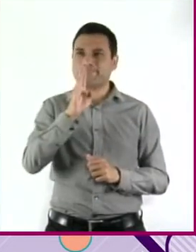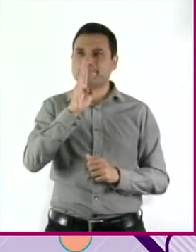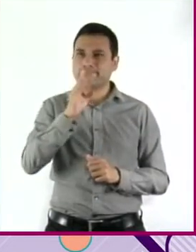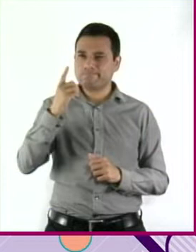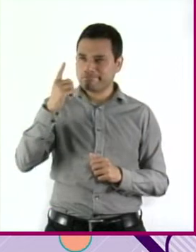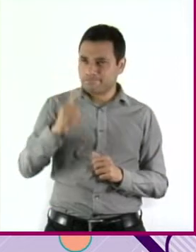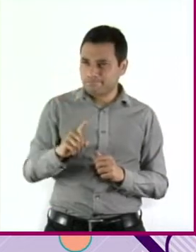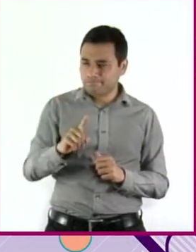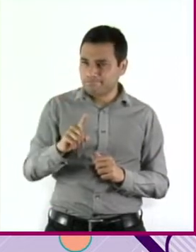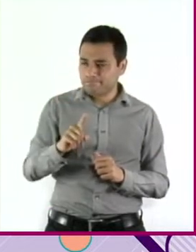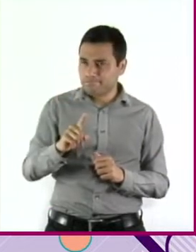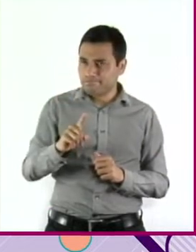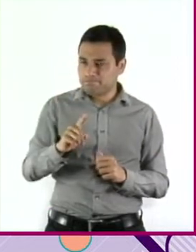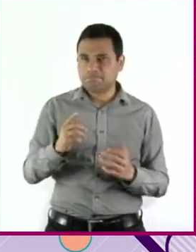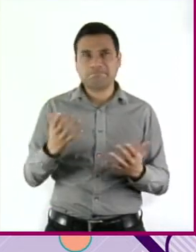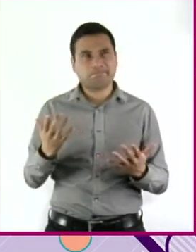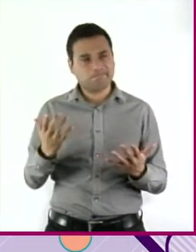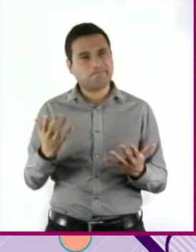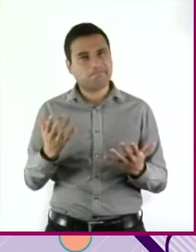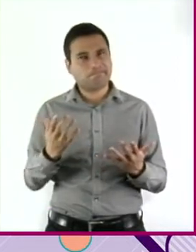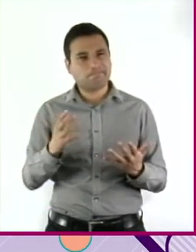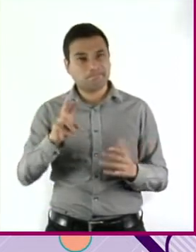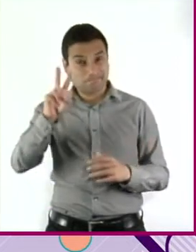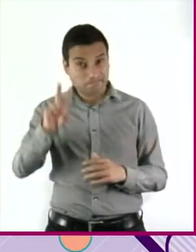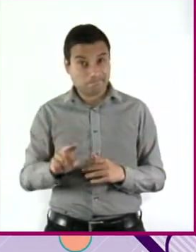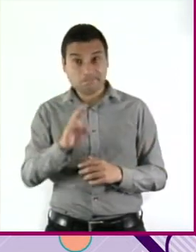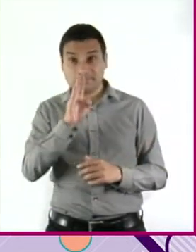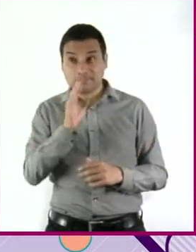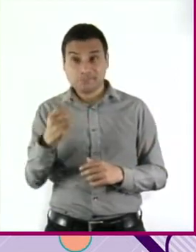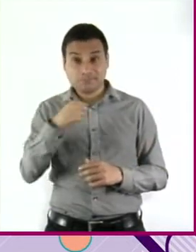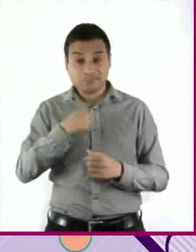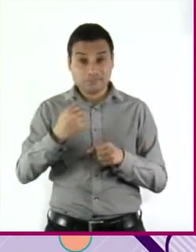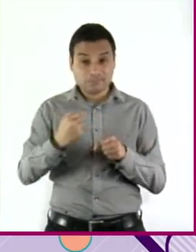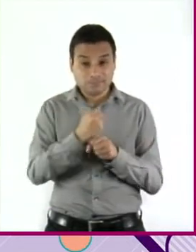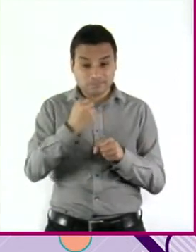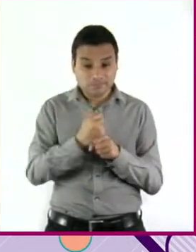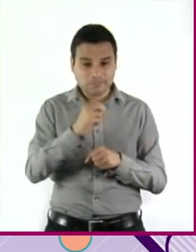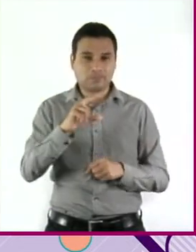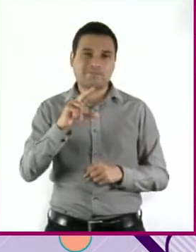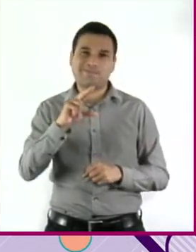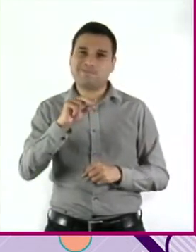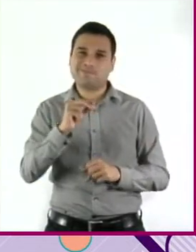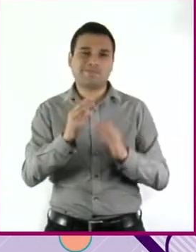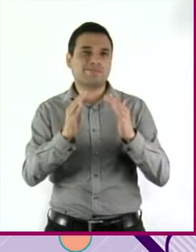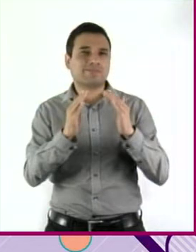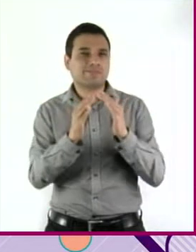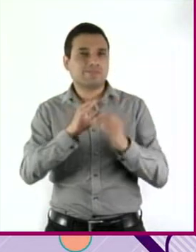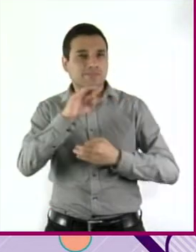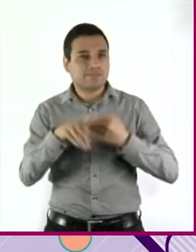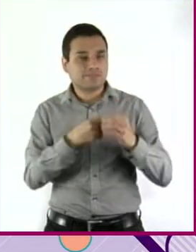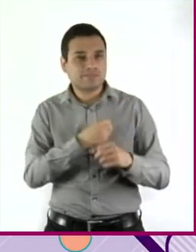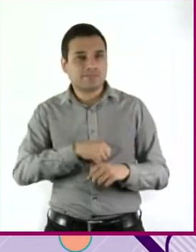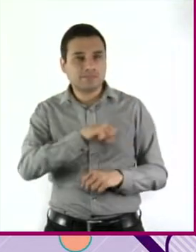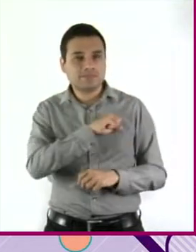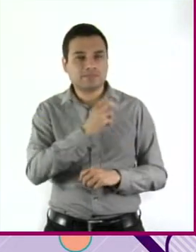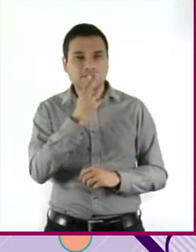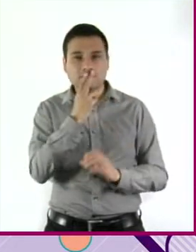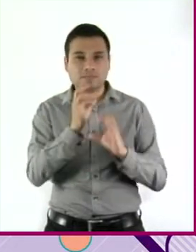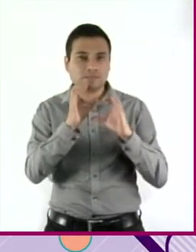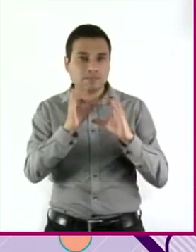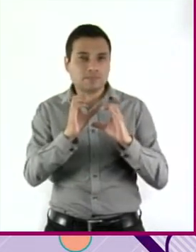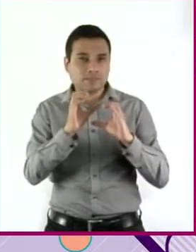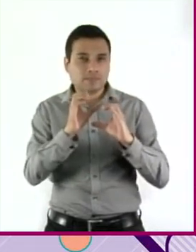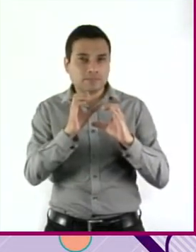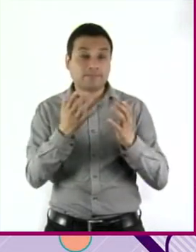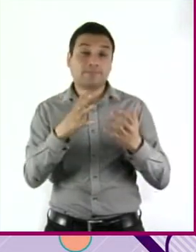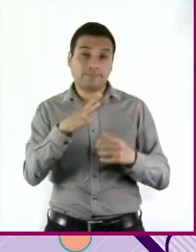entendí que la intención no era perjudicarme, sino para el beneficio común de quienes vivimos en la casa. Hay países